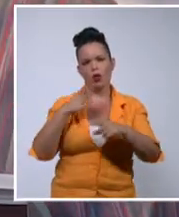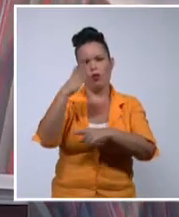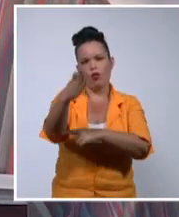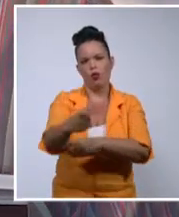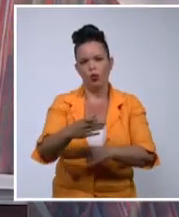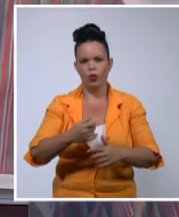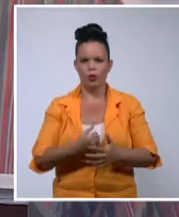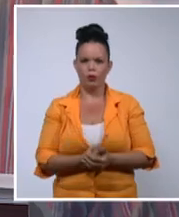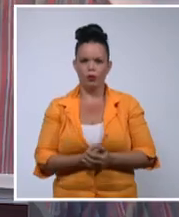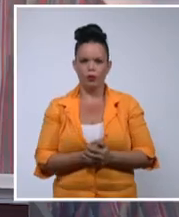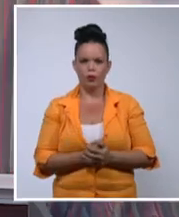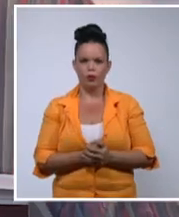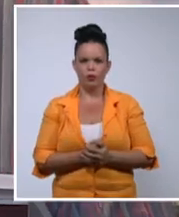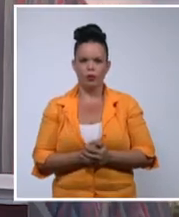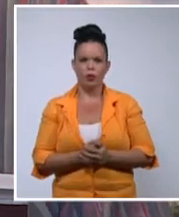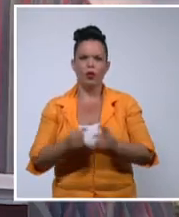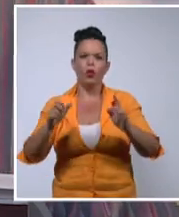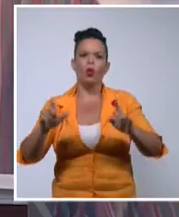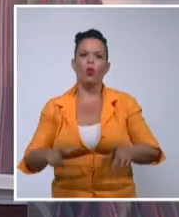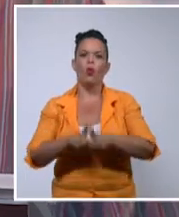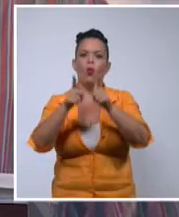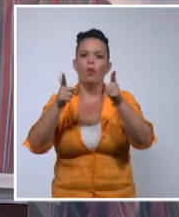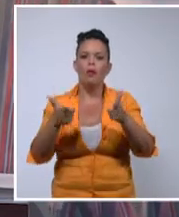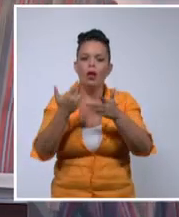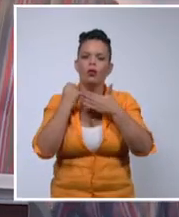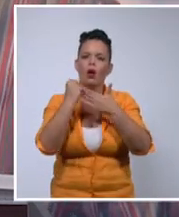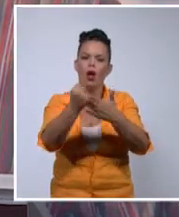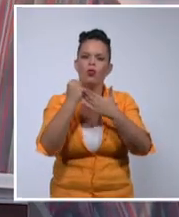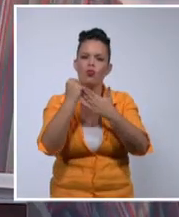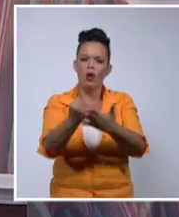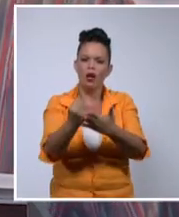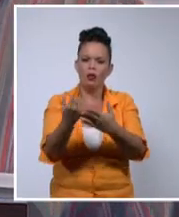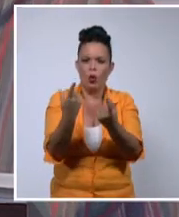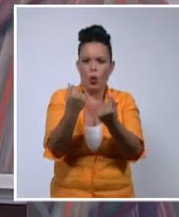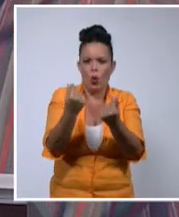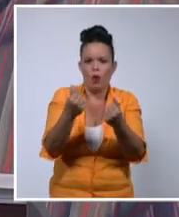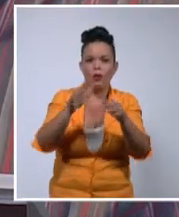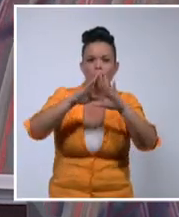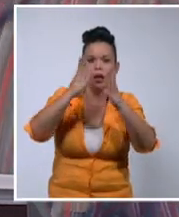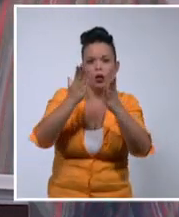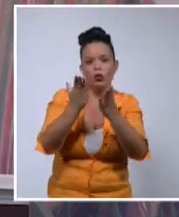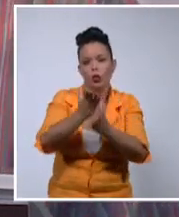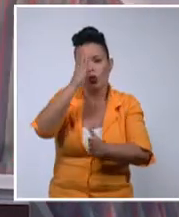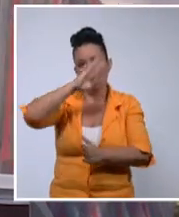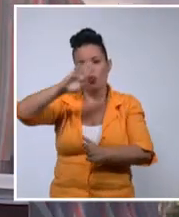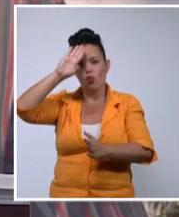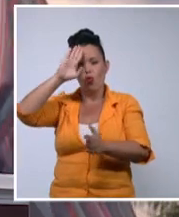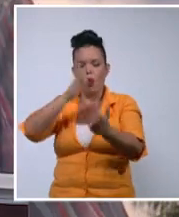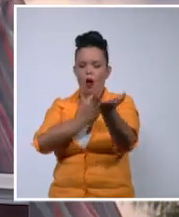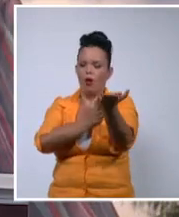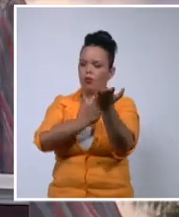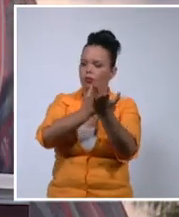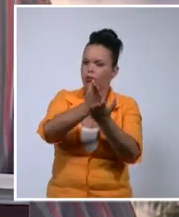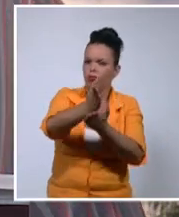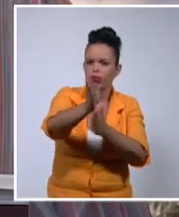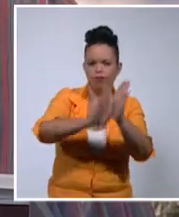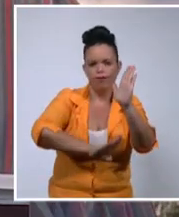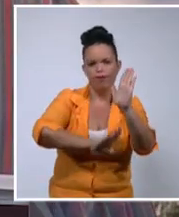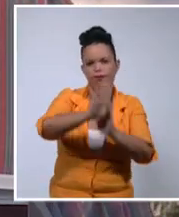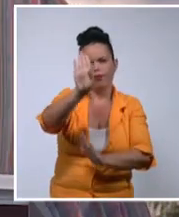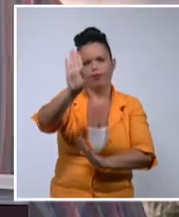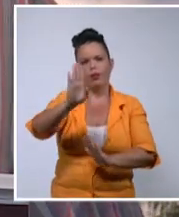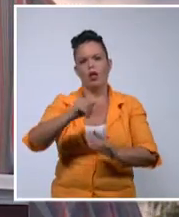también que la vida económica y social de nuestro país no se detenga y que por tanto podamos seguir